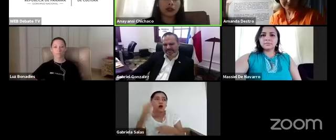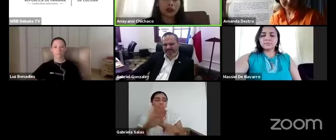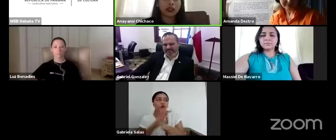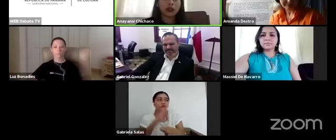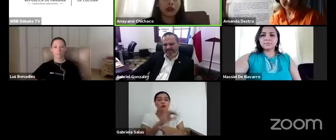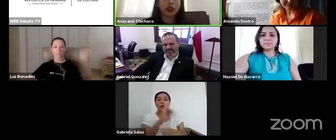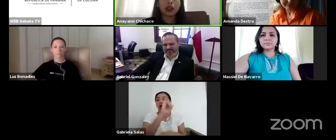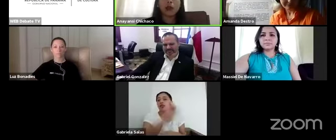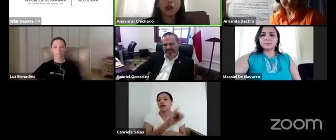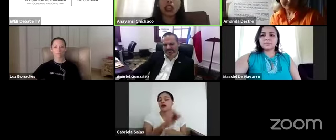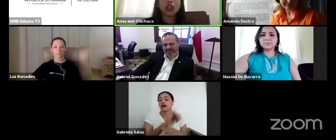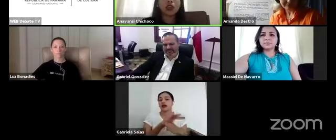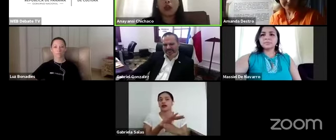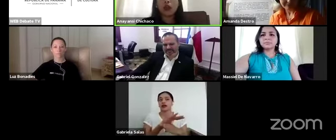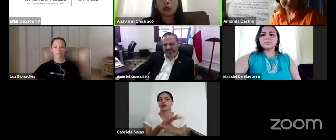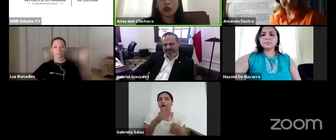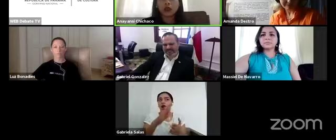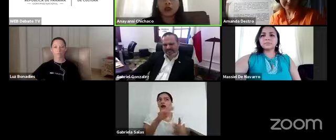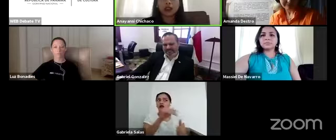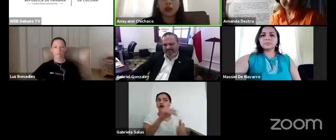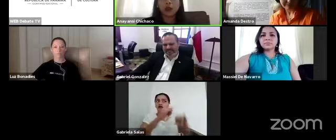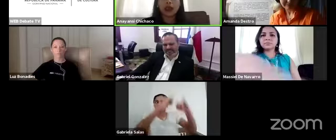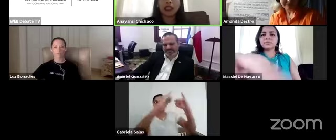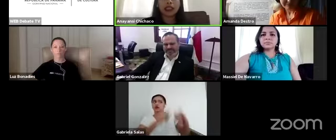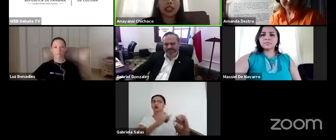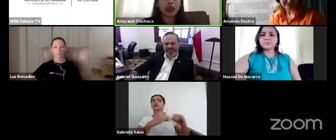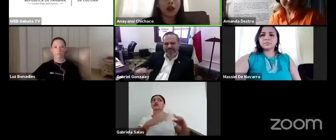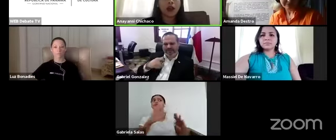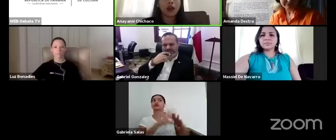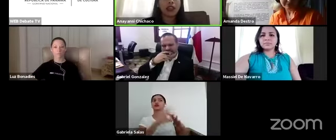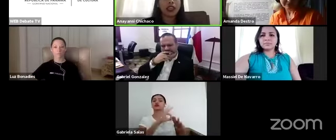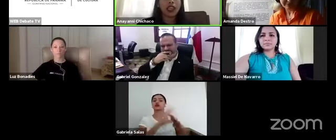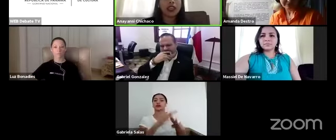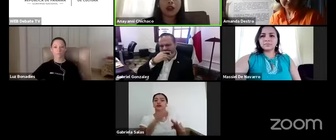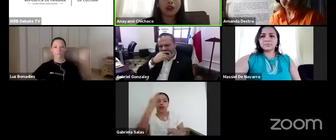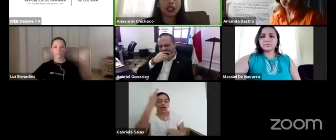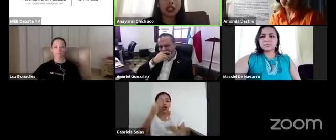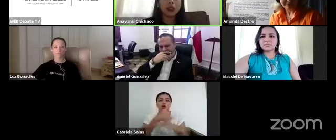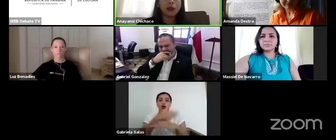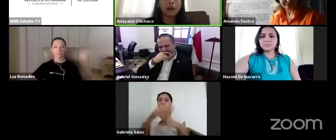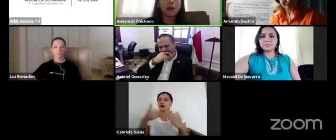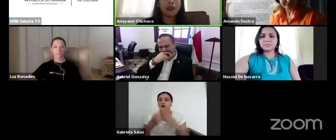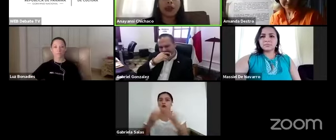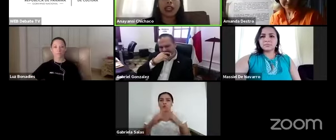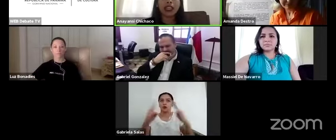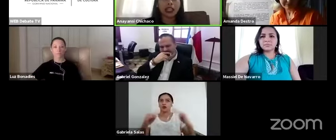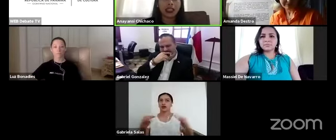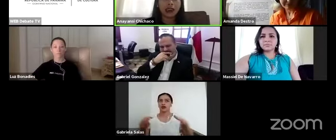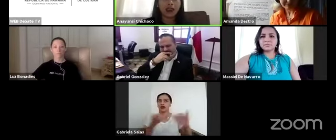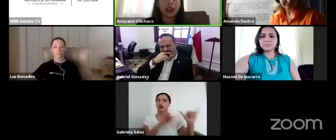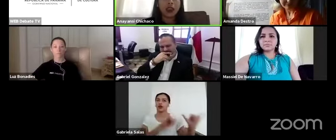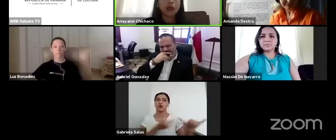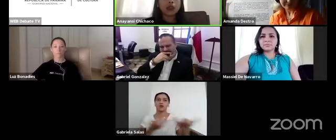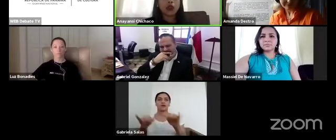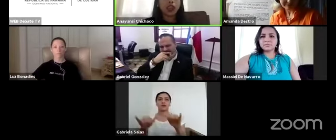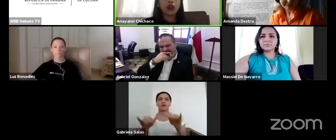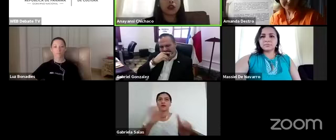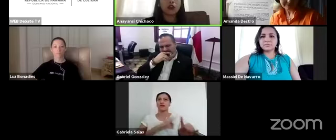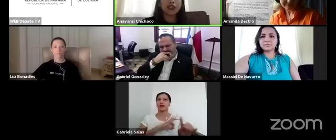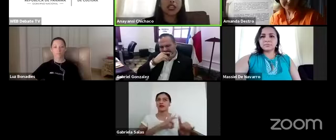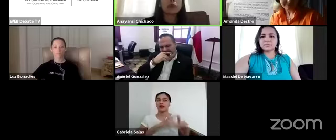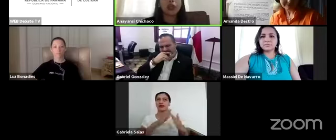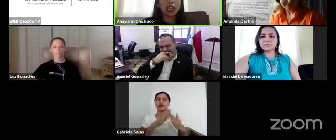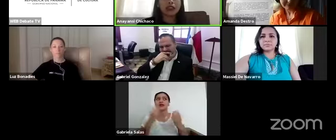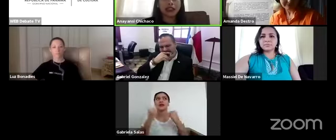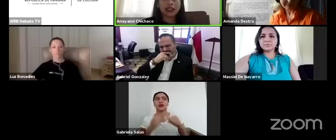aplicable para su centro recordemos que no todos los museos tenemos la ventaja de generar contenido de manera digital muchos